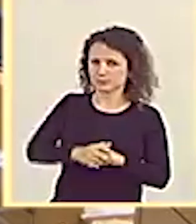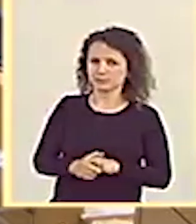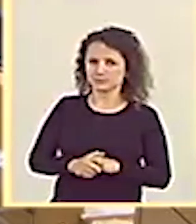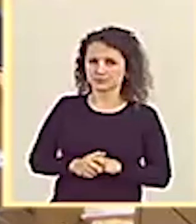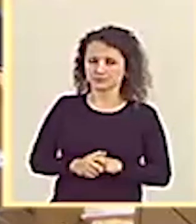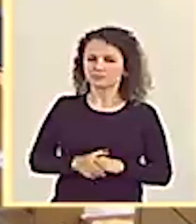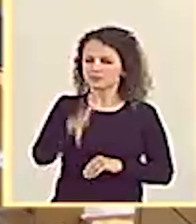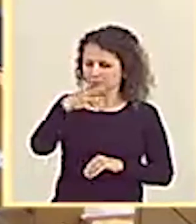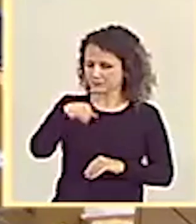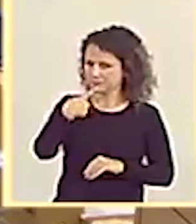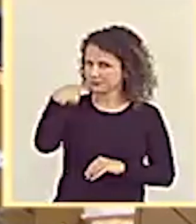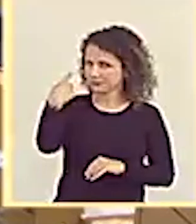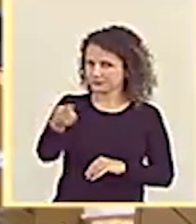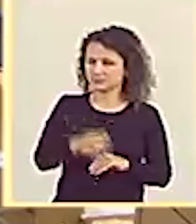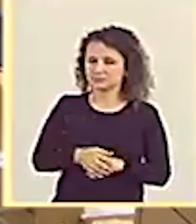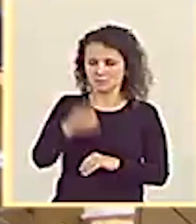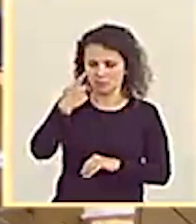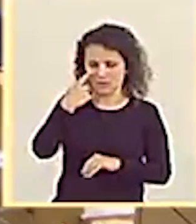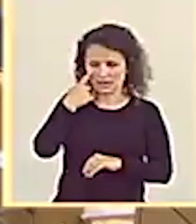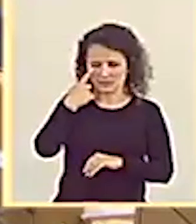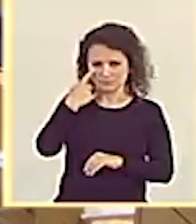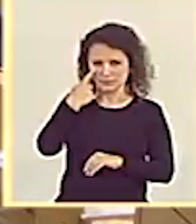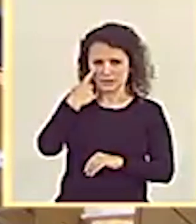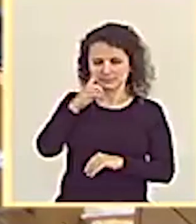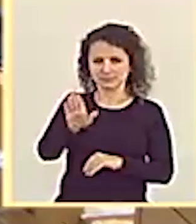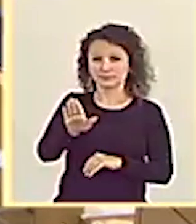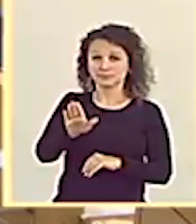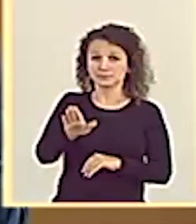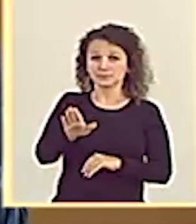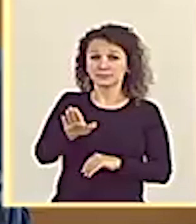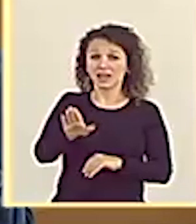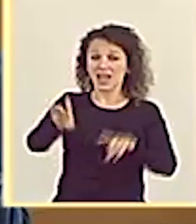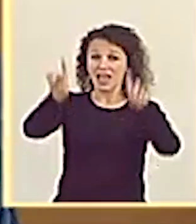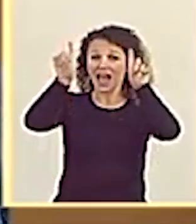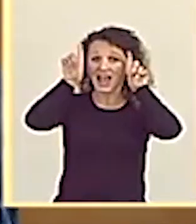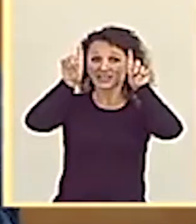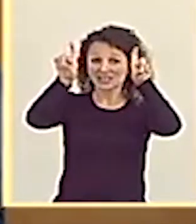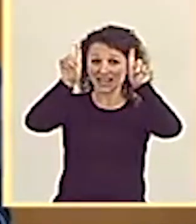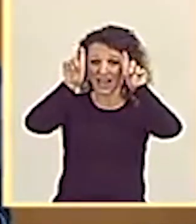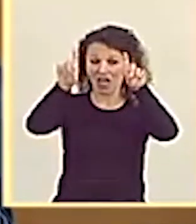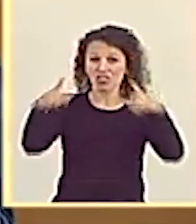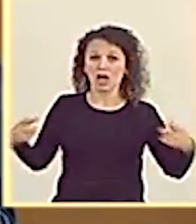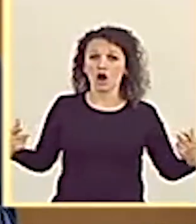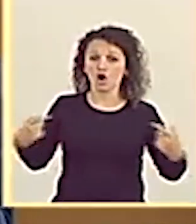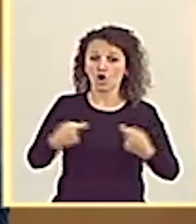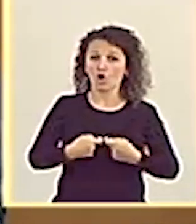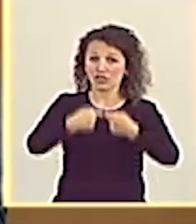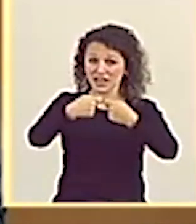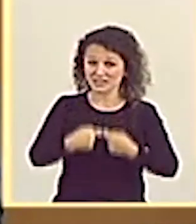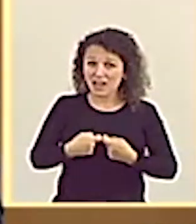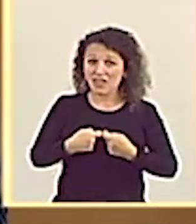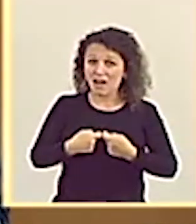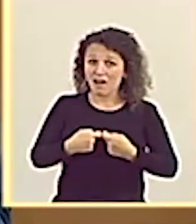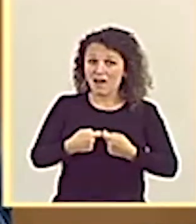mire usted, la enseñanza concertada no